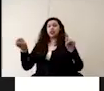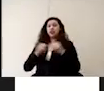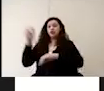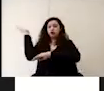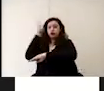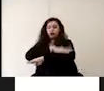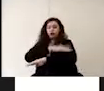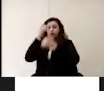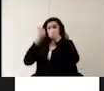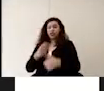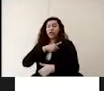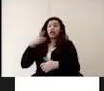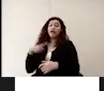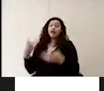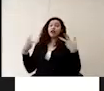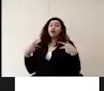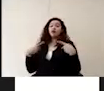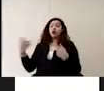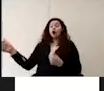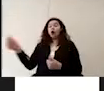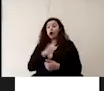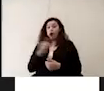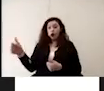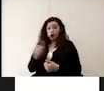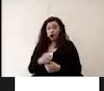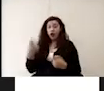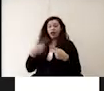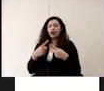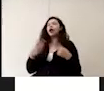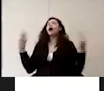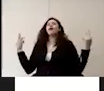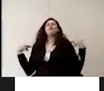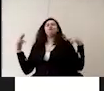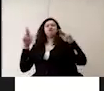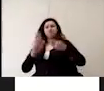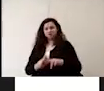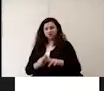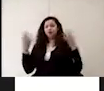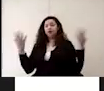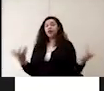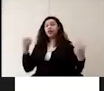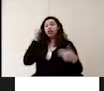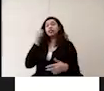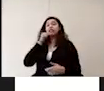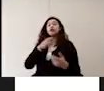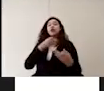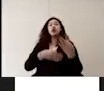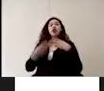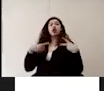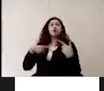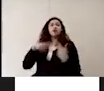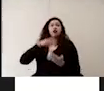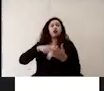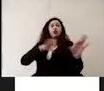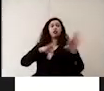los que se deben desplazar son los docentes y en todo momento todo el personal debe